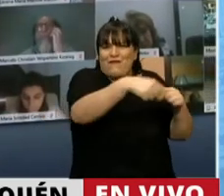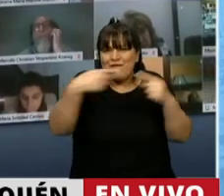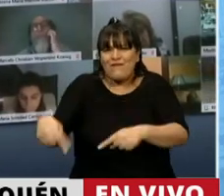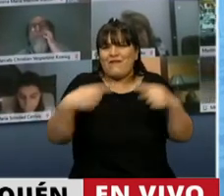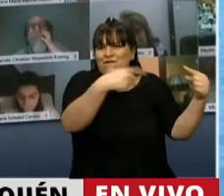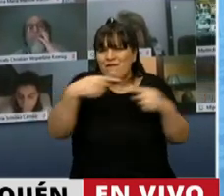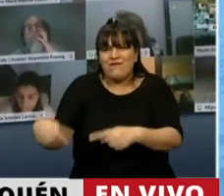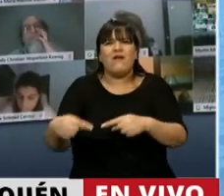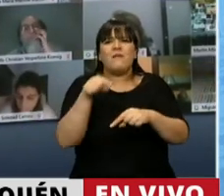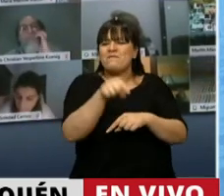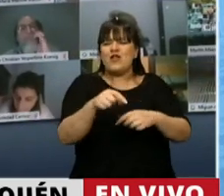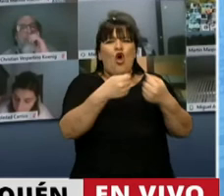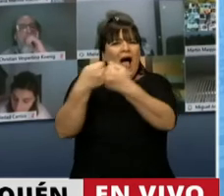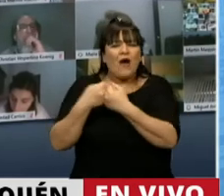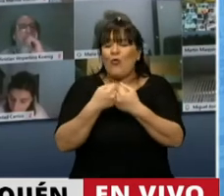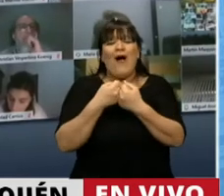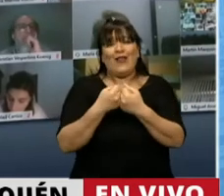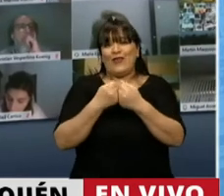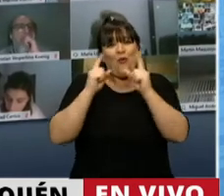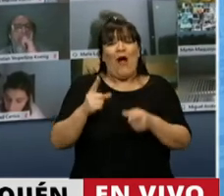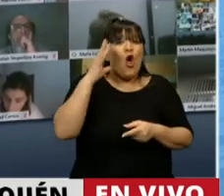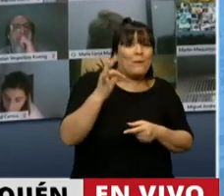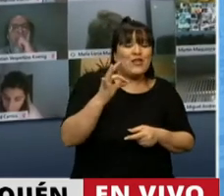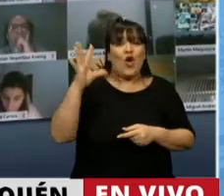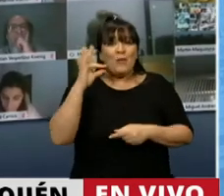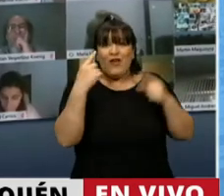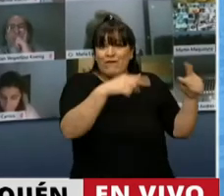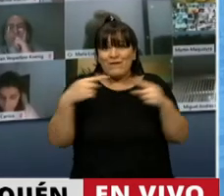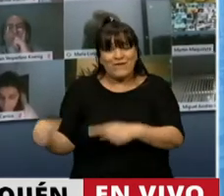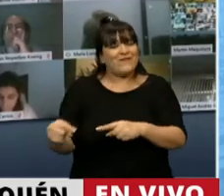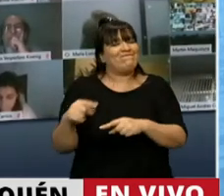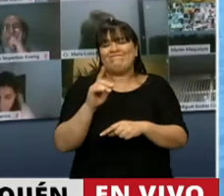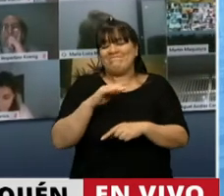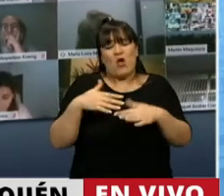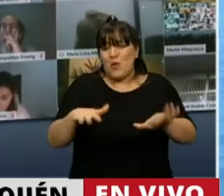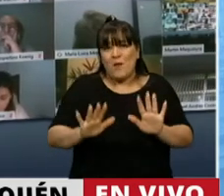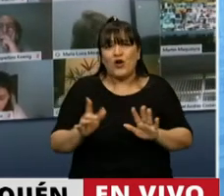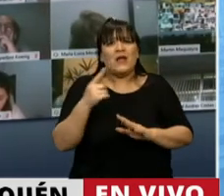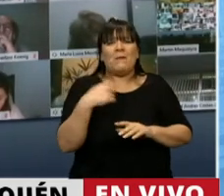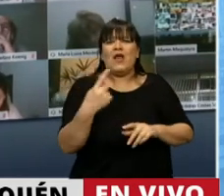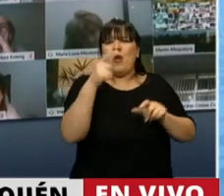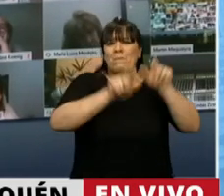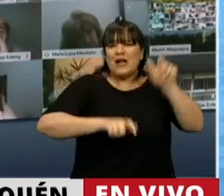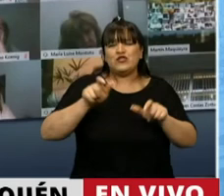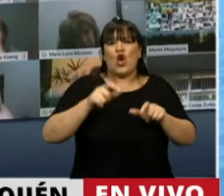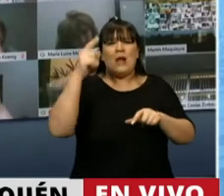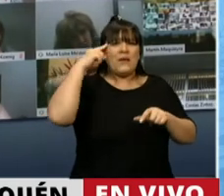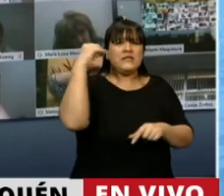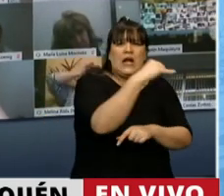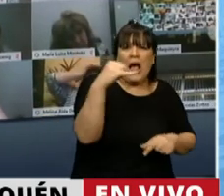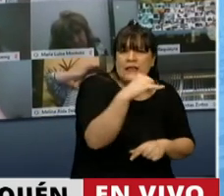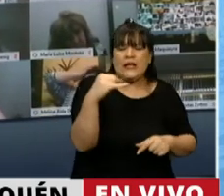El acuerdo es definitivo y común. El caso Malvinas, contra la opinión de los pesimistas o los escépticos,